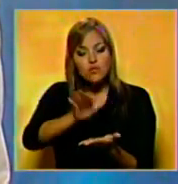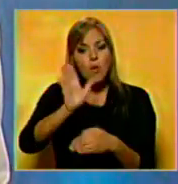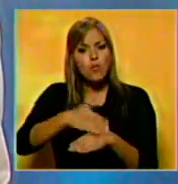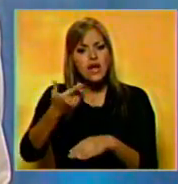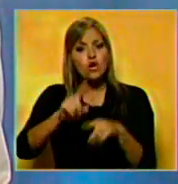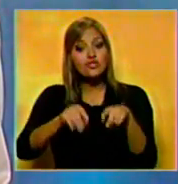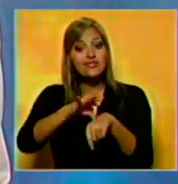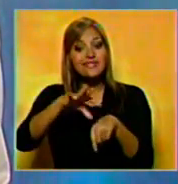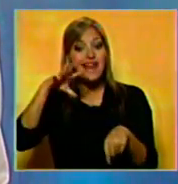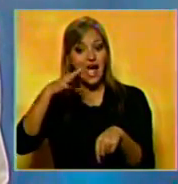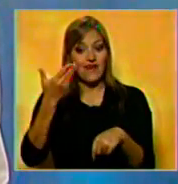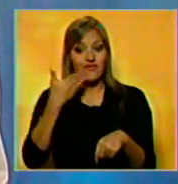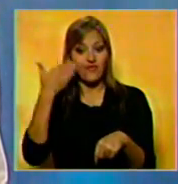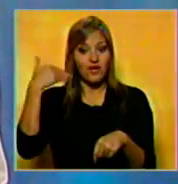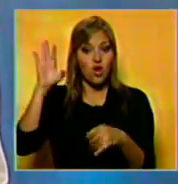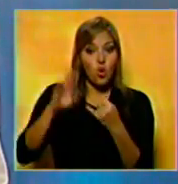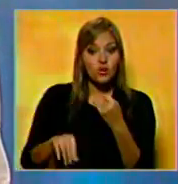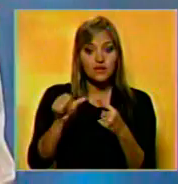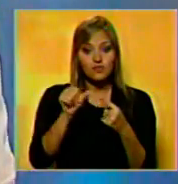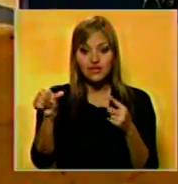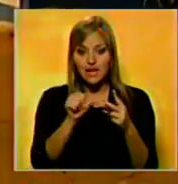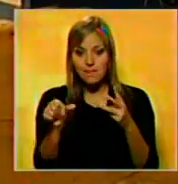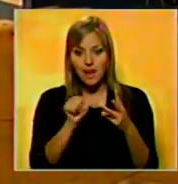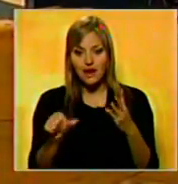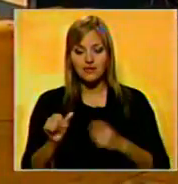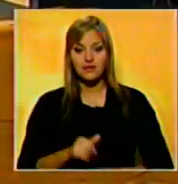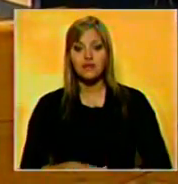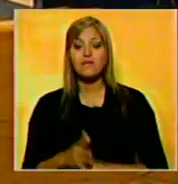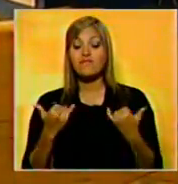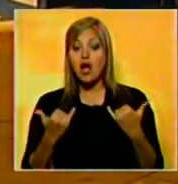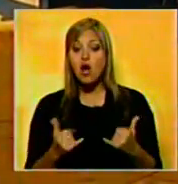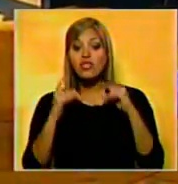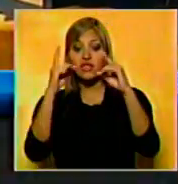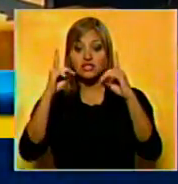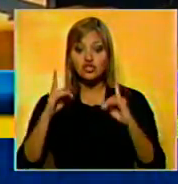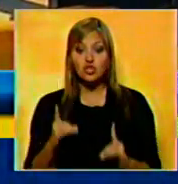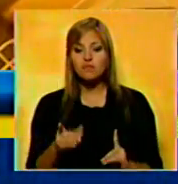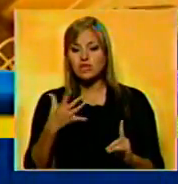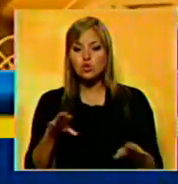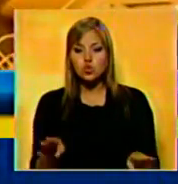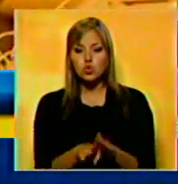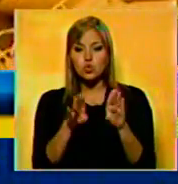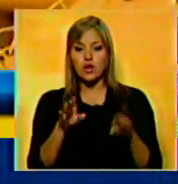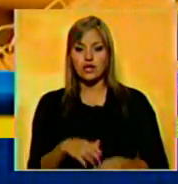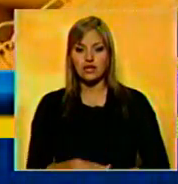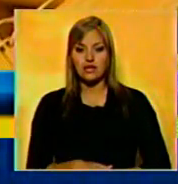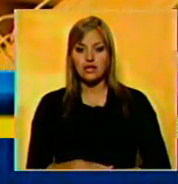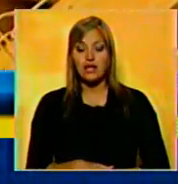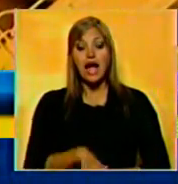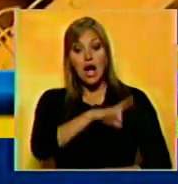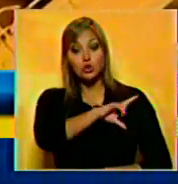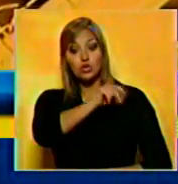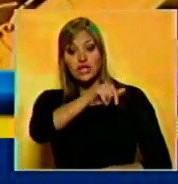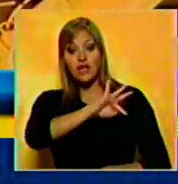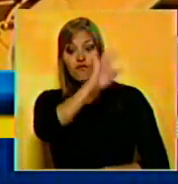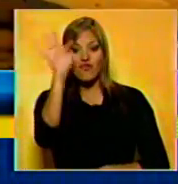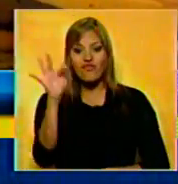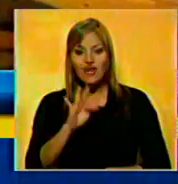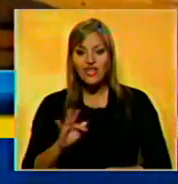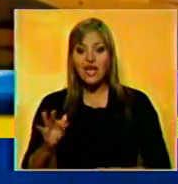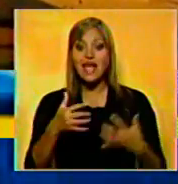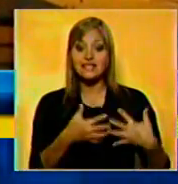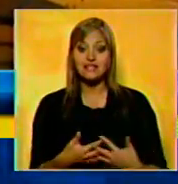incidentes graves registrados en las últimas semanas. La medida se produce tras una decisión similar adoptada por parte de la Autoridad Federal de Aviación